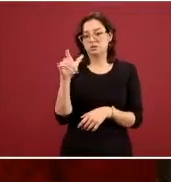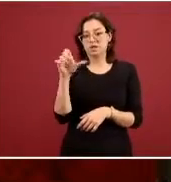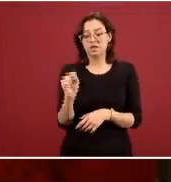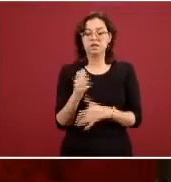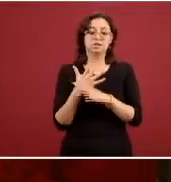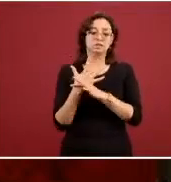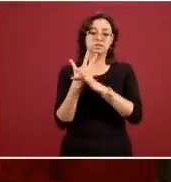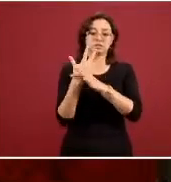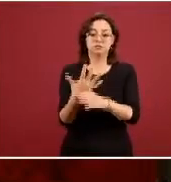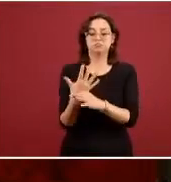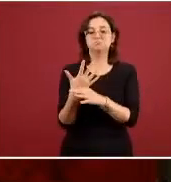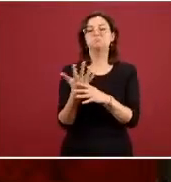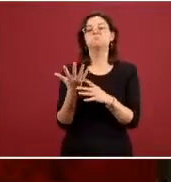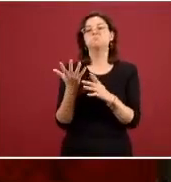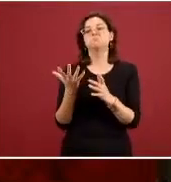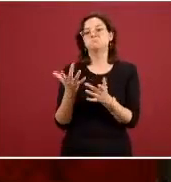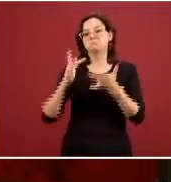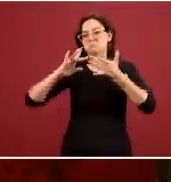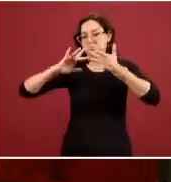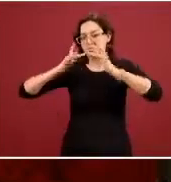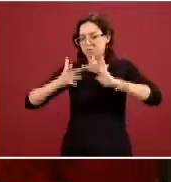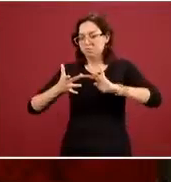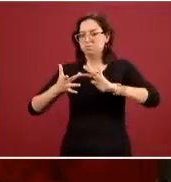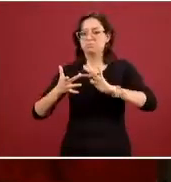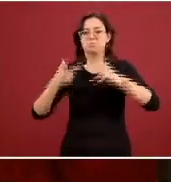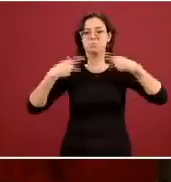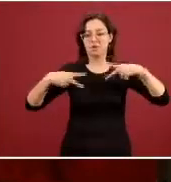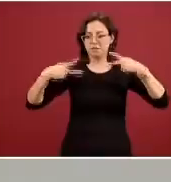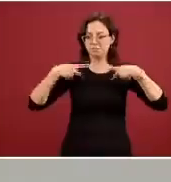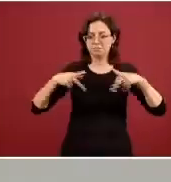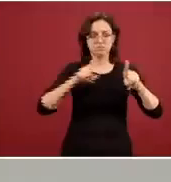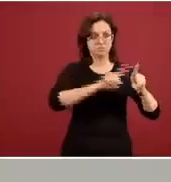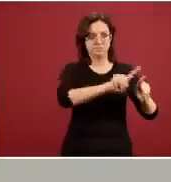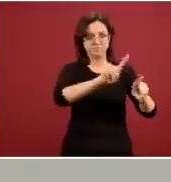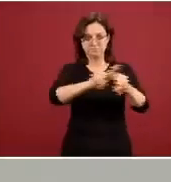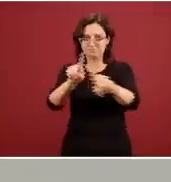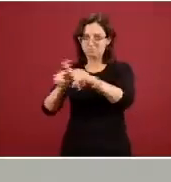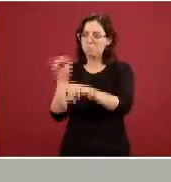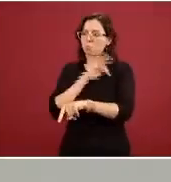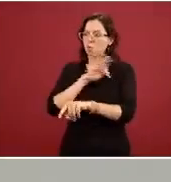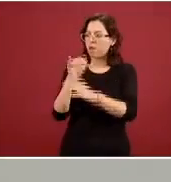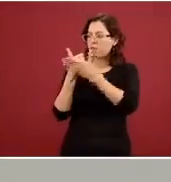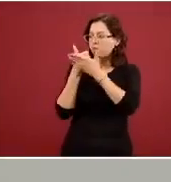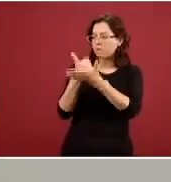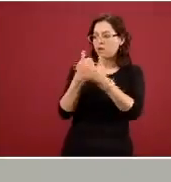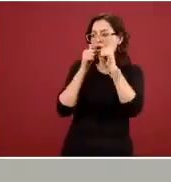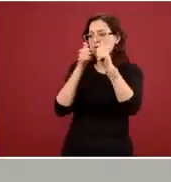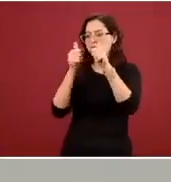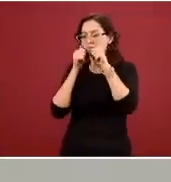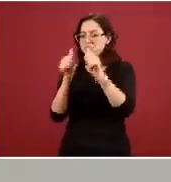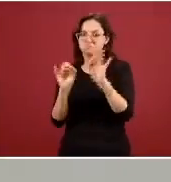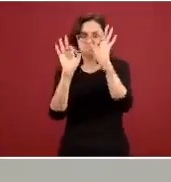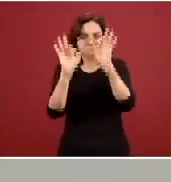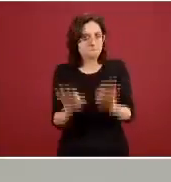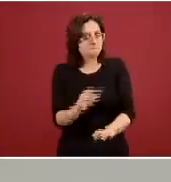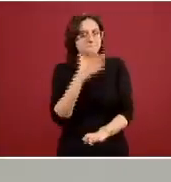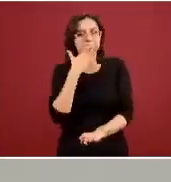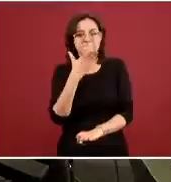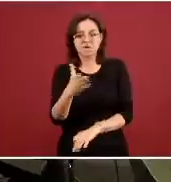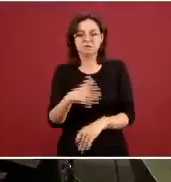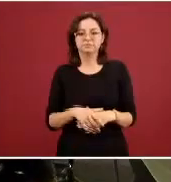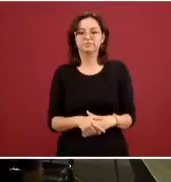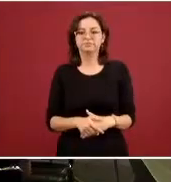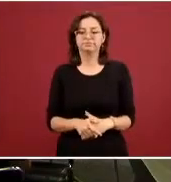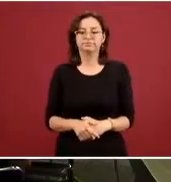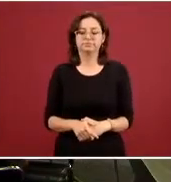hemos hecho una red de asistencia telefónica y en centros de contacto muy eficiente y muy amplia